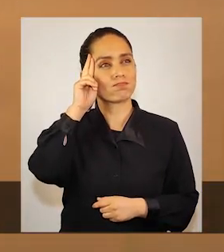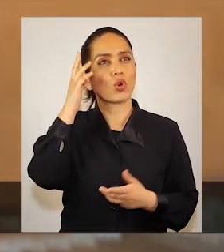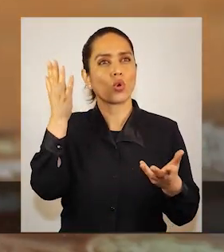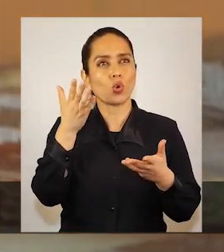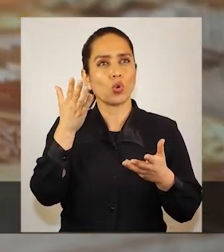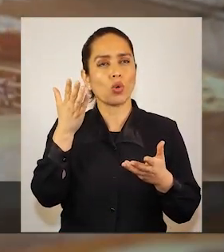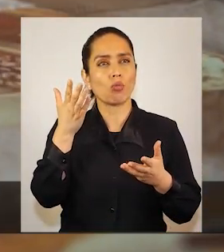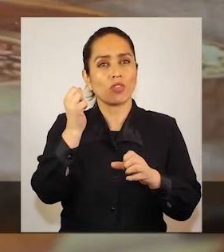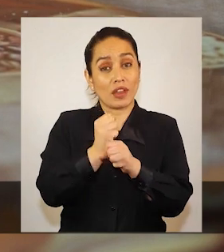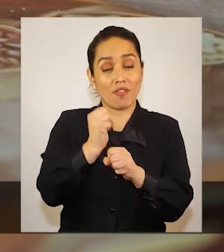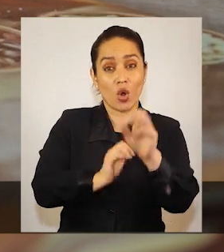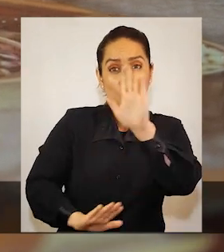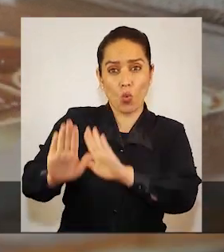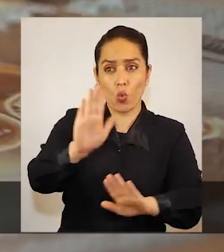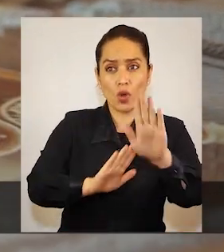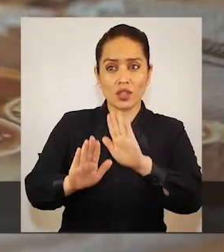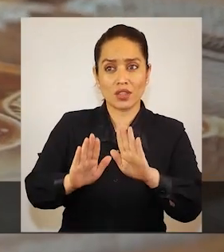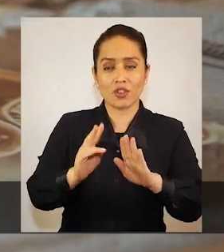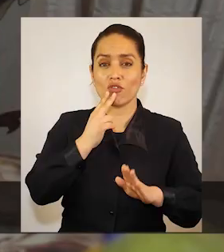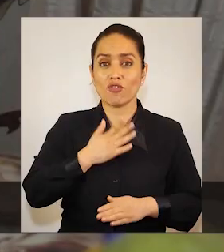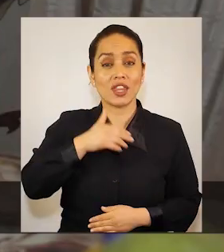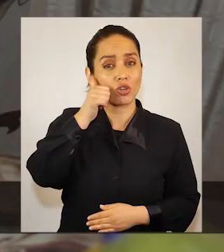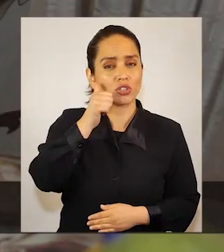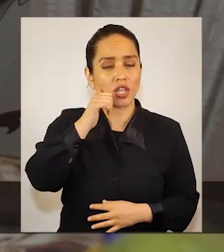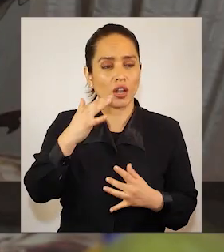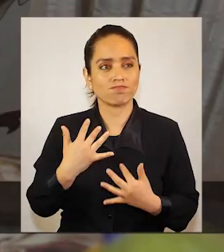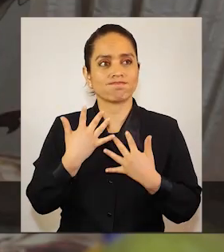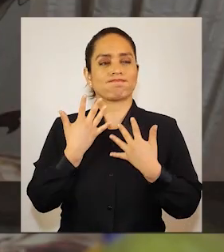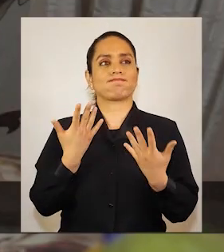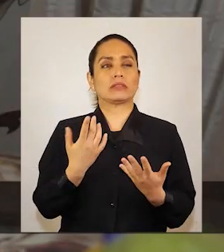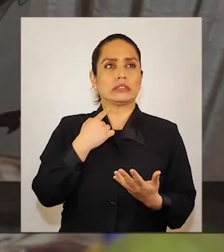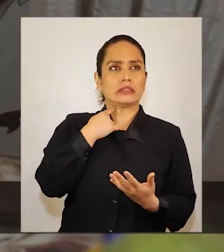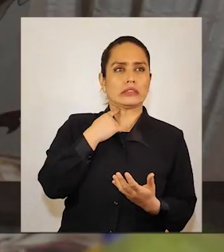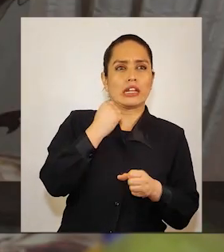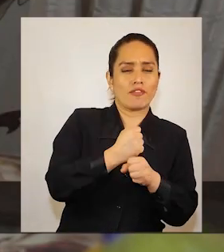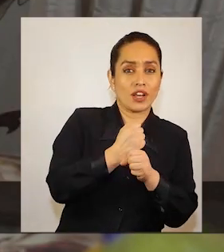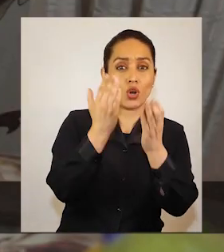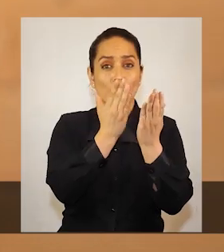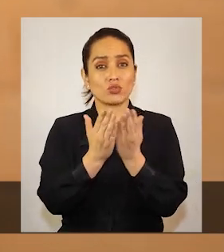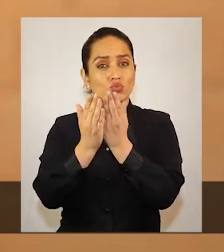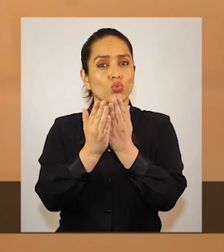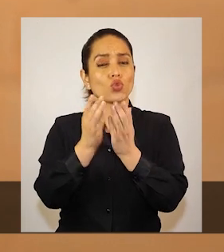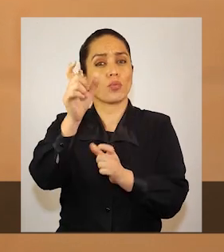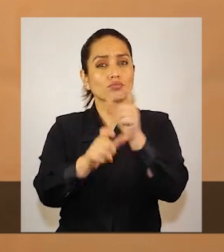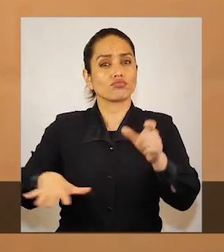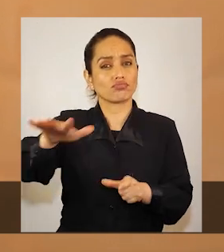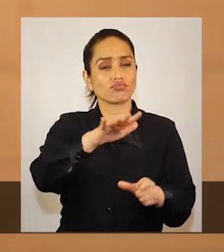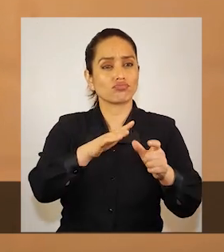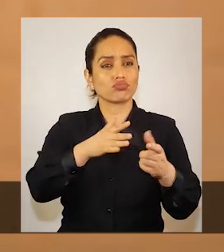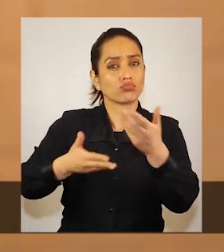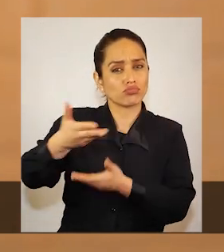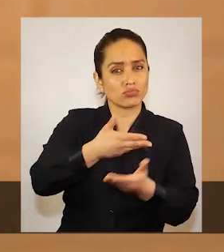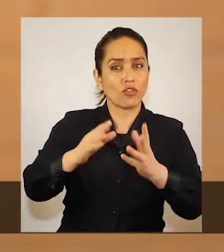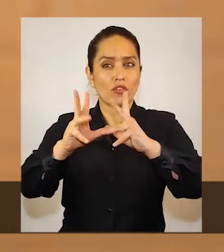tu labor de cuidado influye en tu vida diaria. Trabajo, estudios, vida social, vida